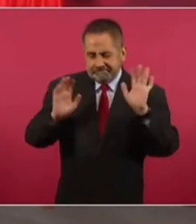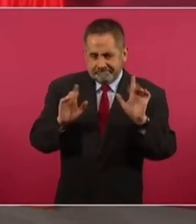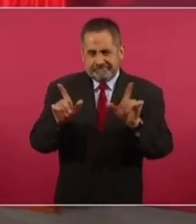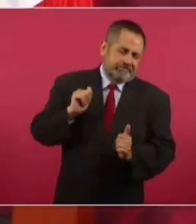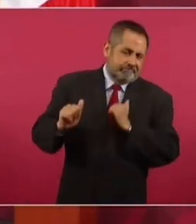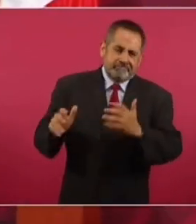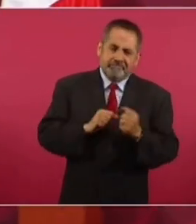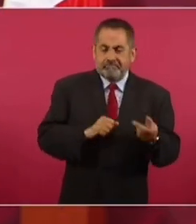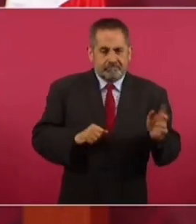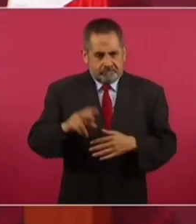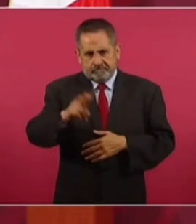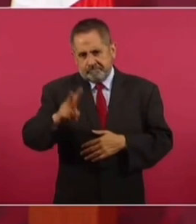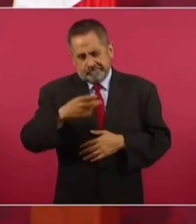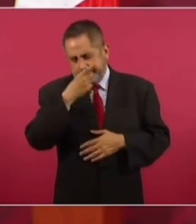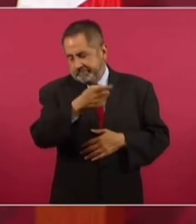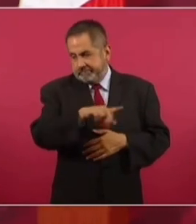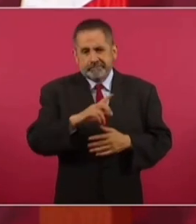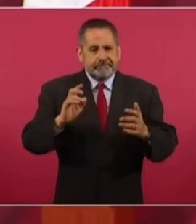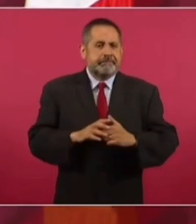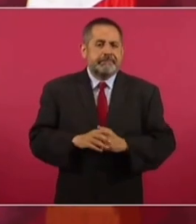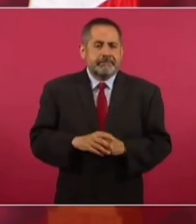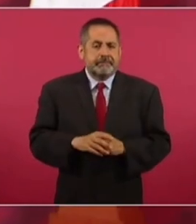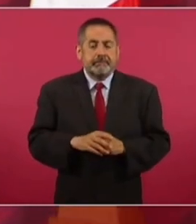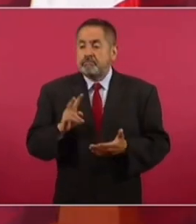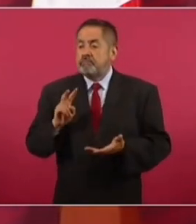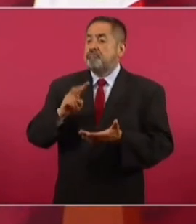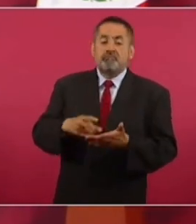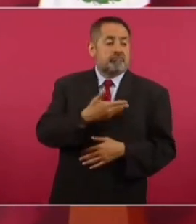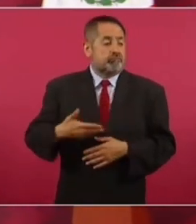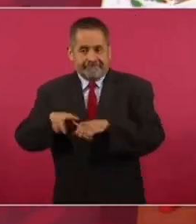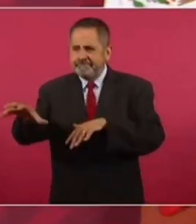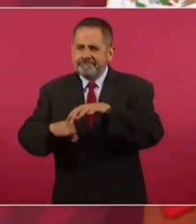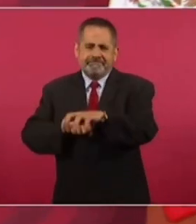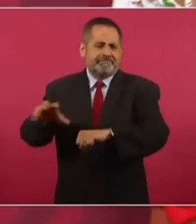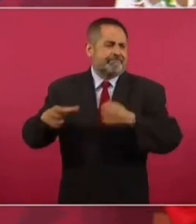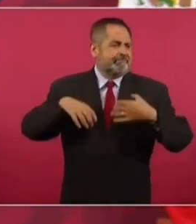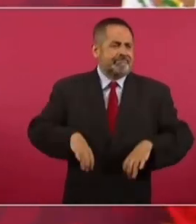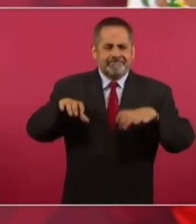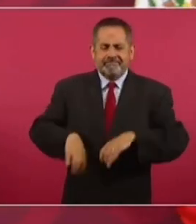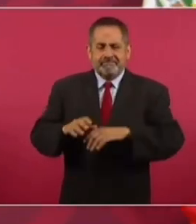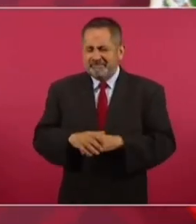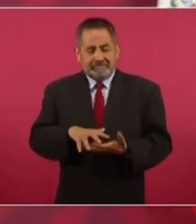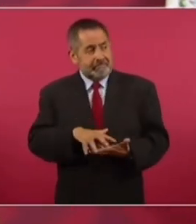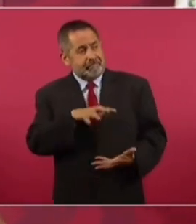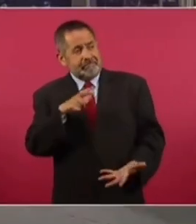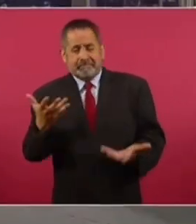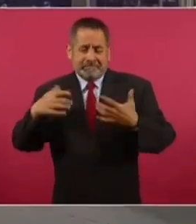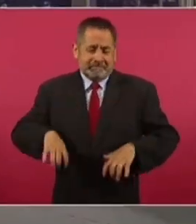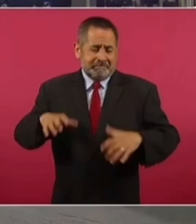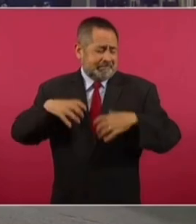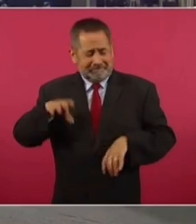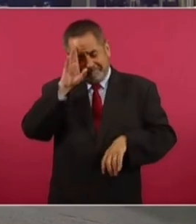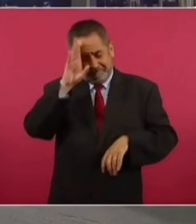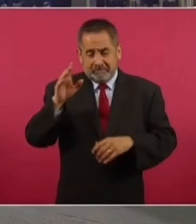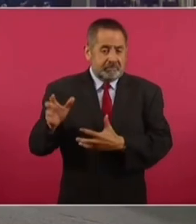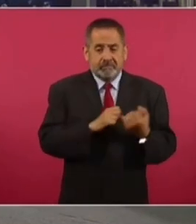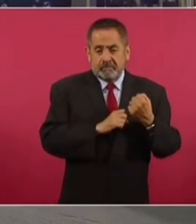quiero decirlo fuerte. La verdad que llegaban al cargo de enriquecerse. Hacían enormes fortunas y